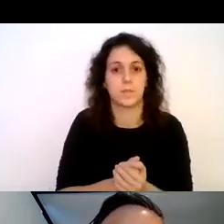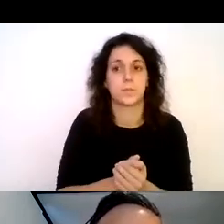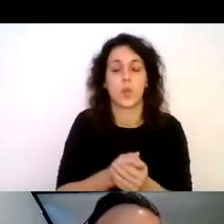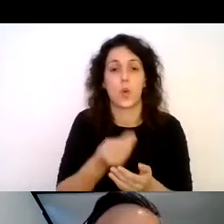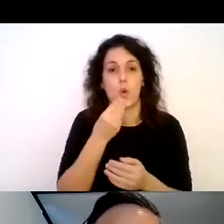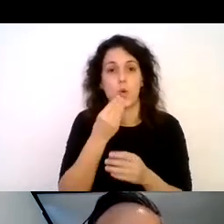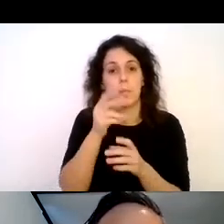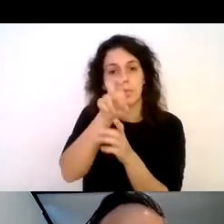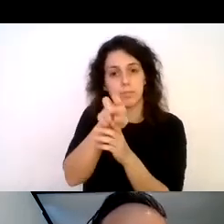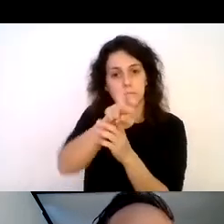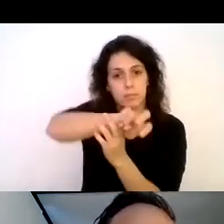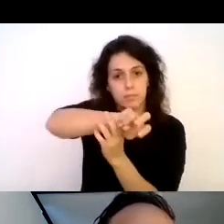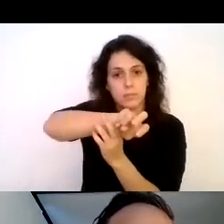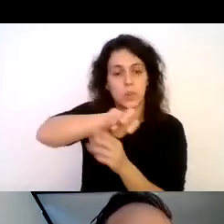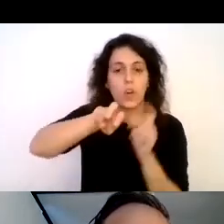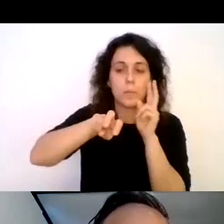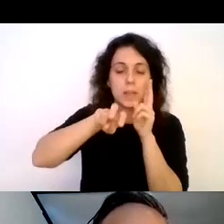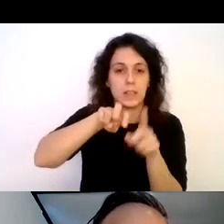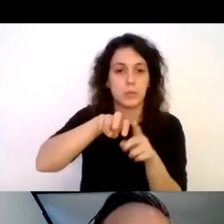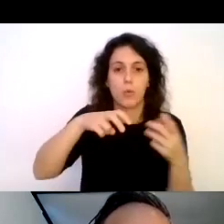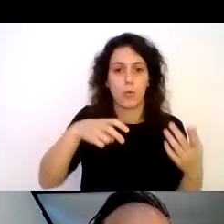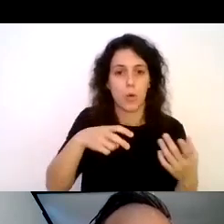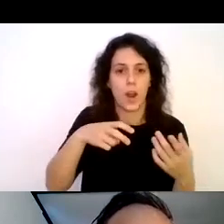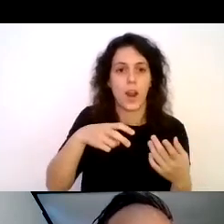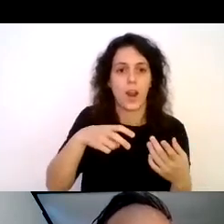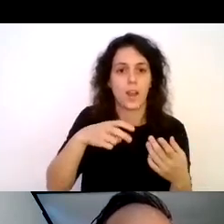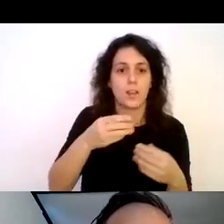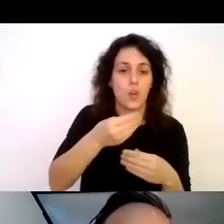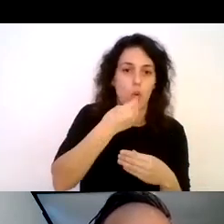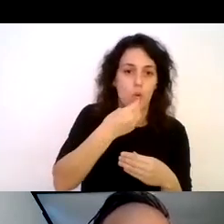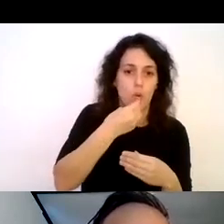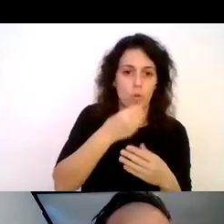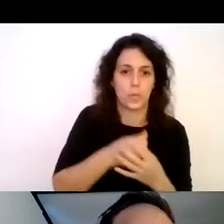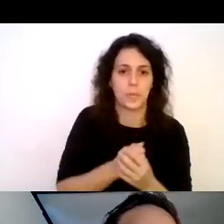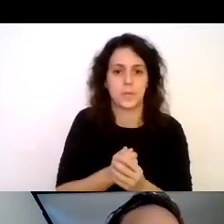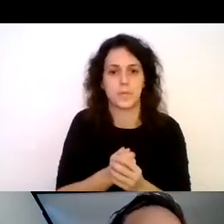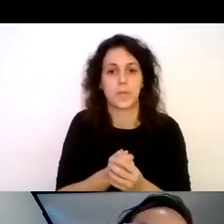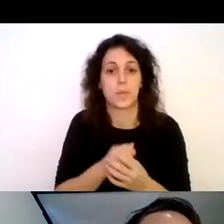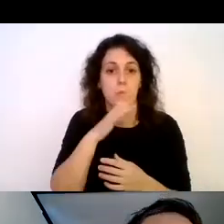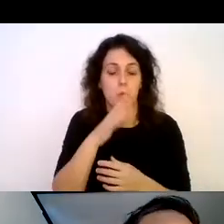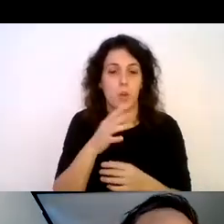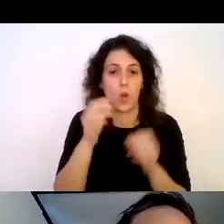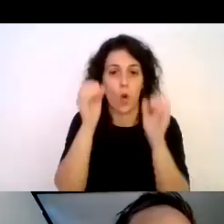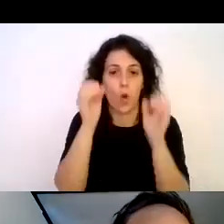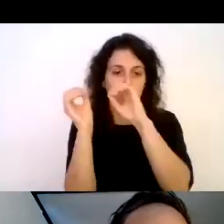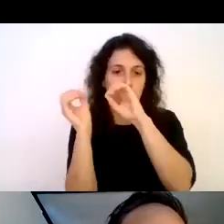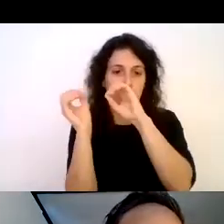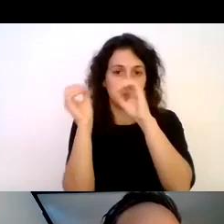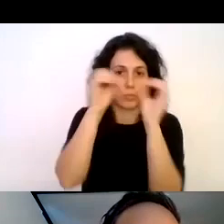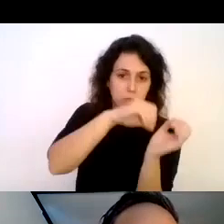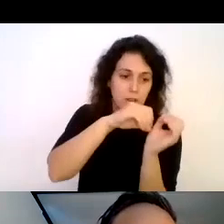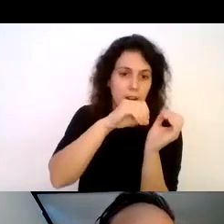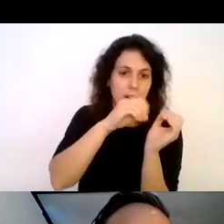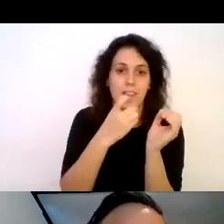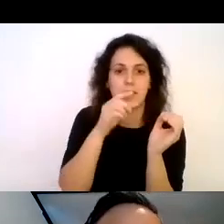pero la verdad es que se encuentra mirando ya que sus ojos están fijos en la cavidad ocular y debe direccionar su cabeza hacia el punto que quiere